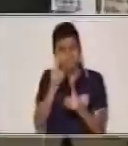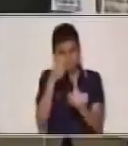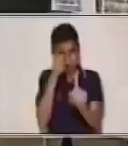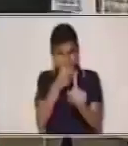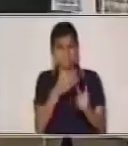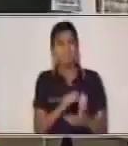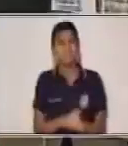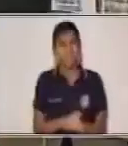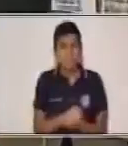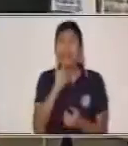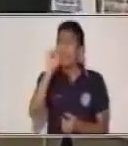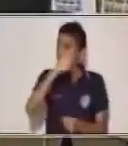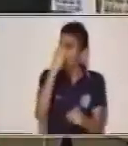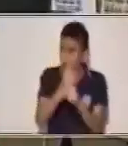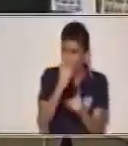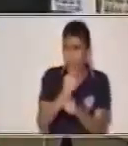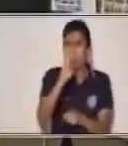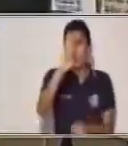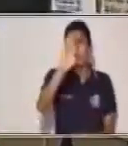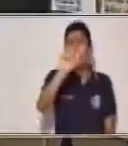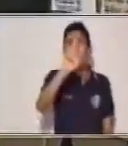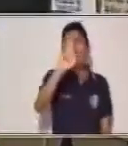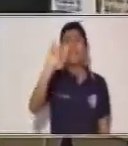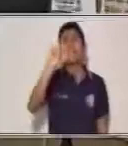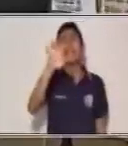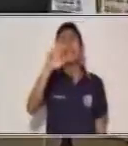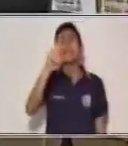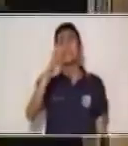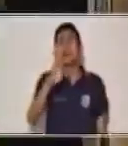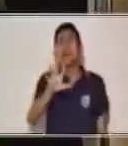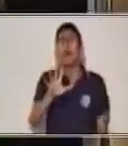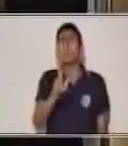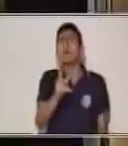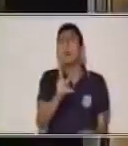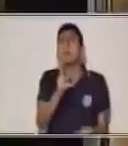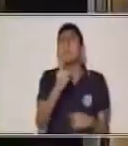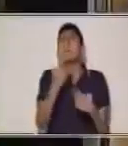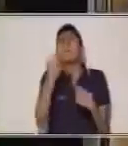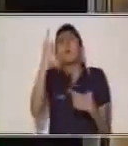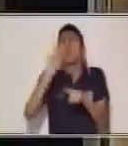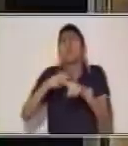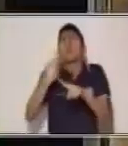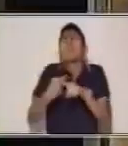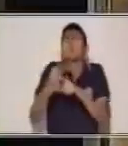Muy bien, es un barrilete. ¿En qué fechas volamos este barrilete?